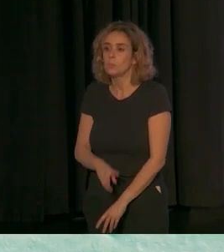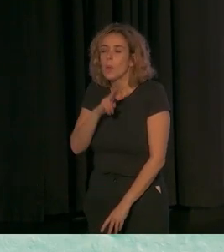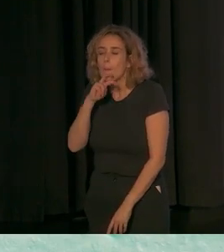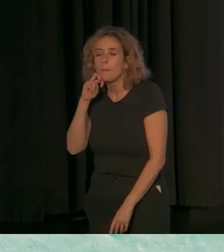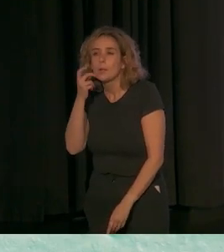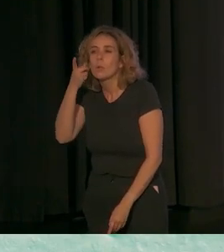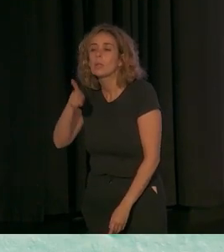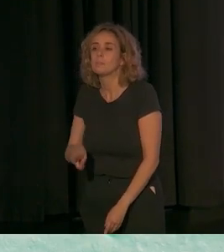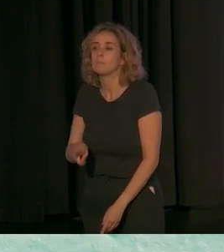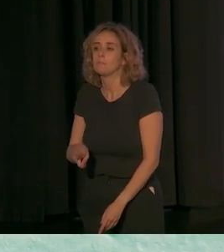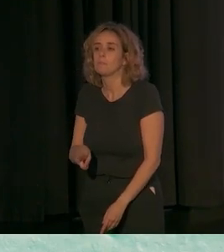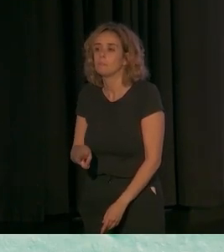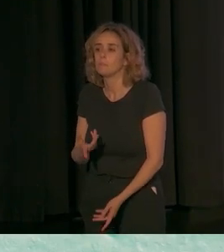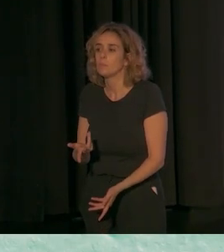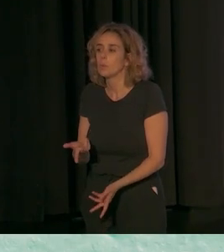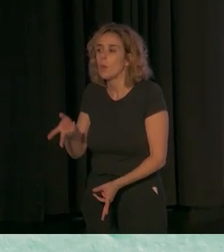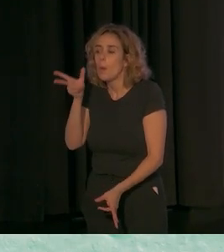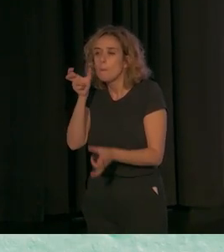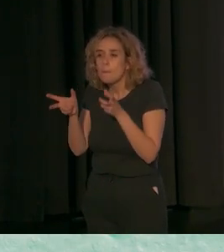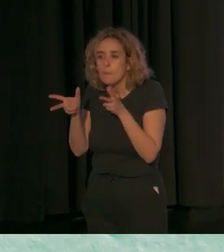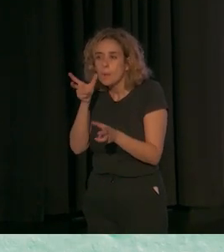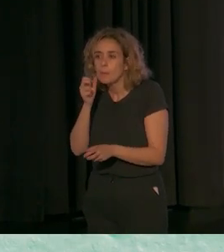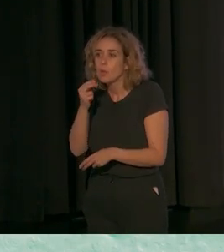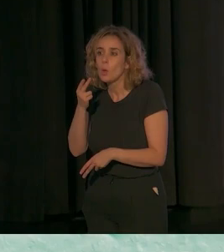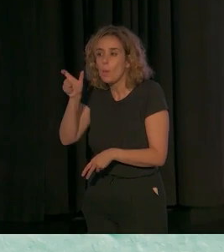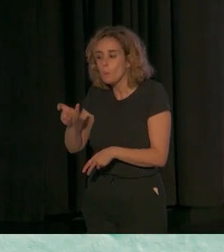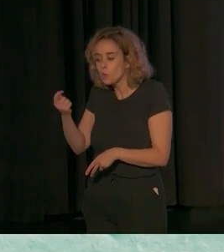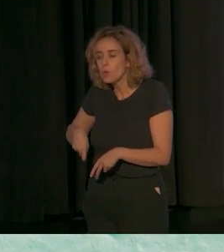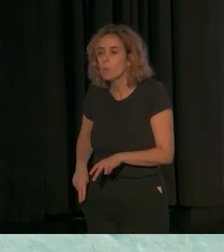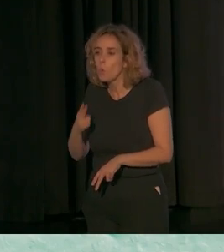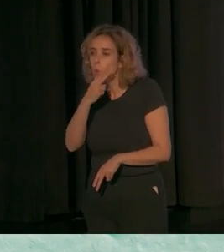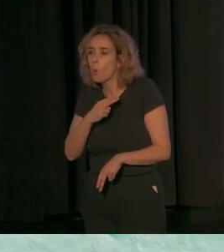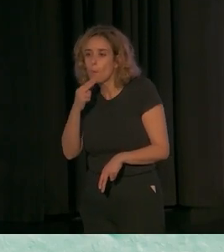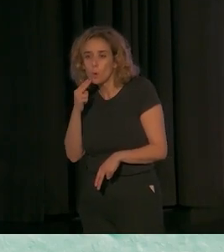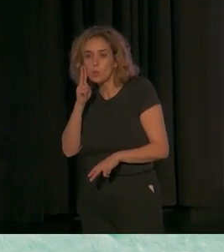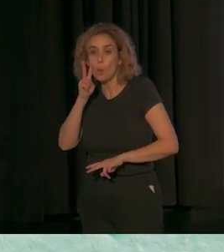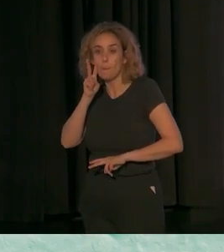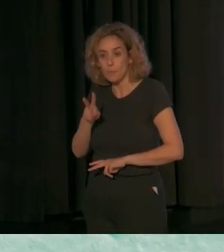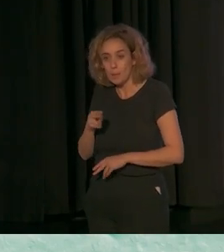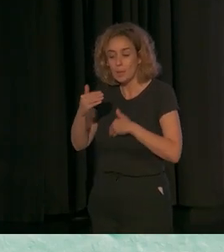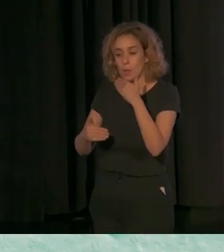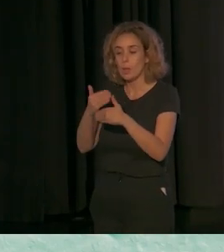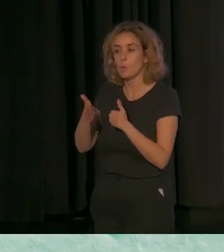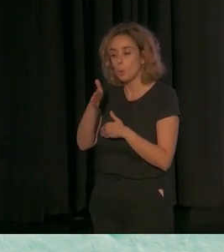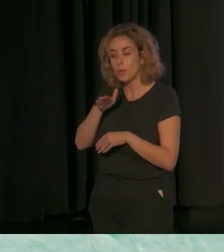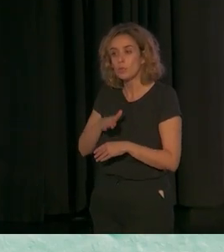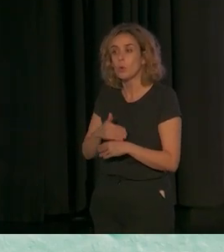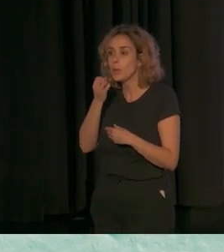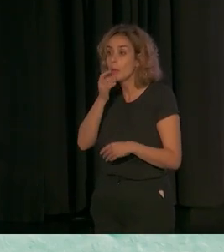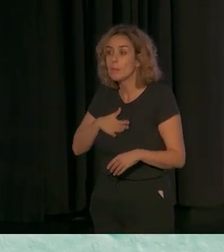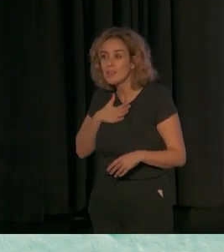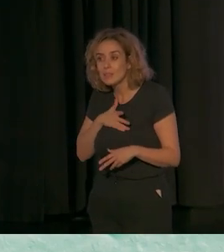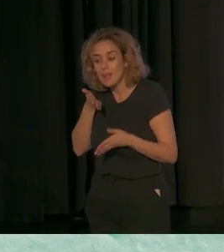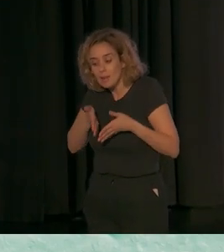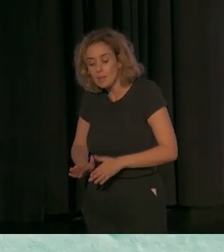sobre todo cuando perciben el compromiso del profesional con el progreso y bienestar del hijo. Esta mañana,